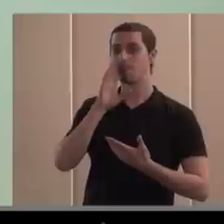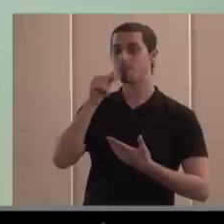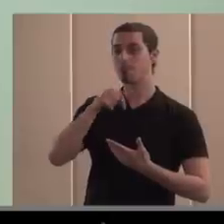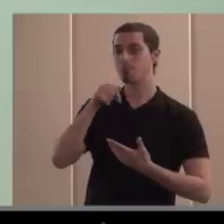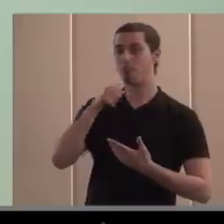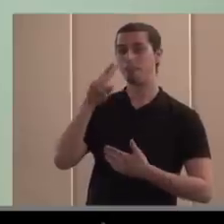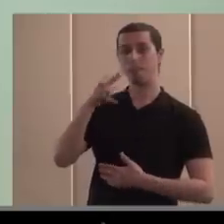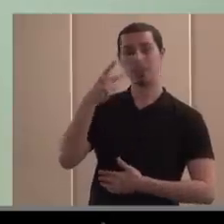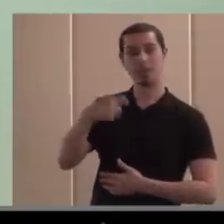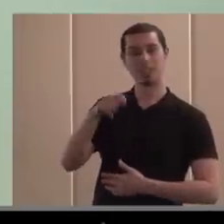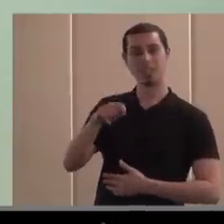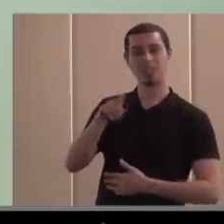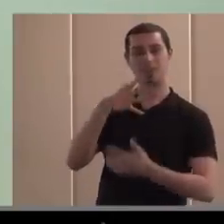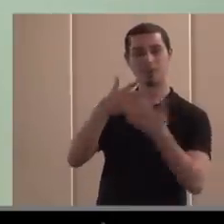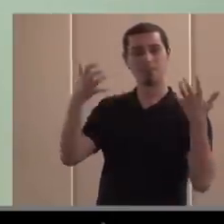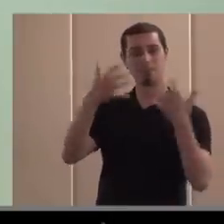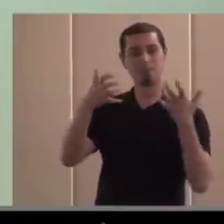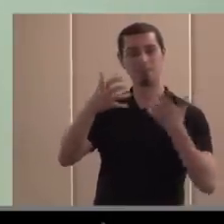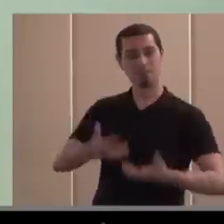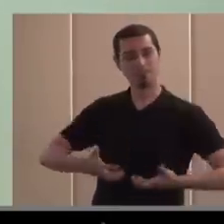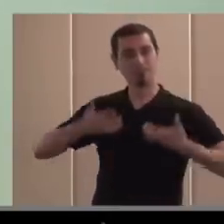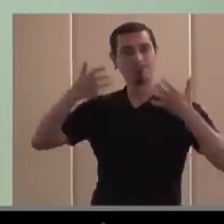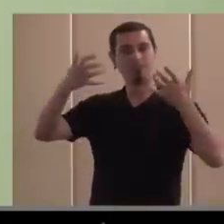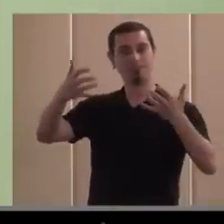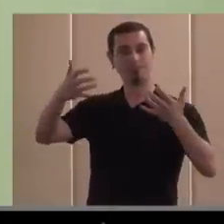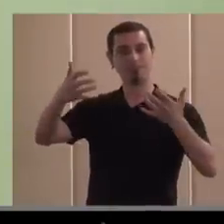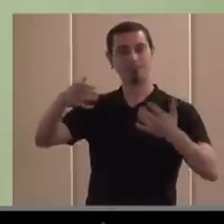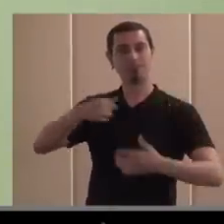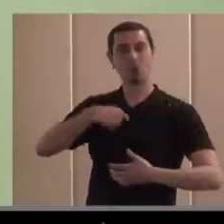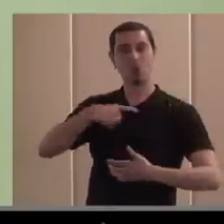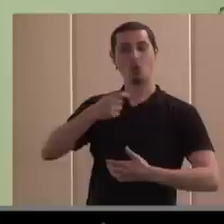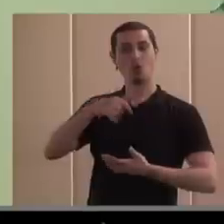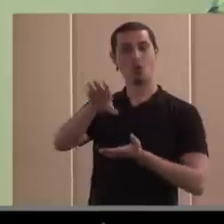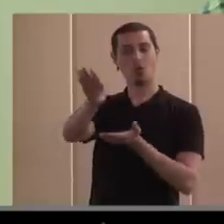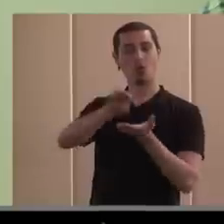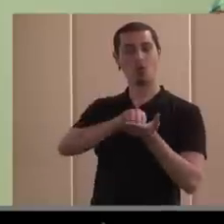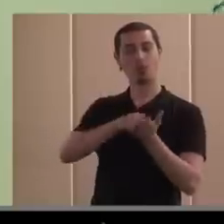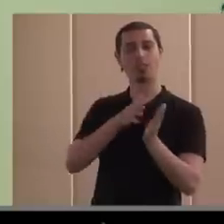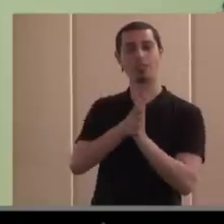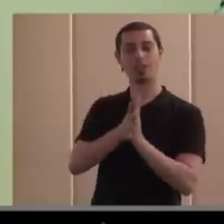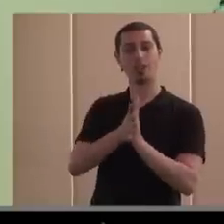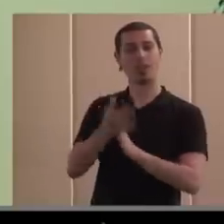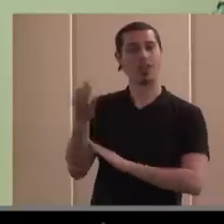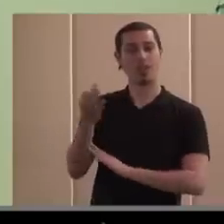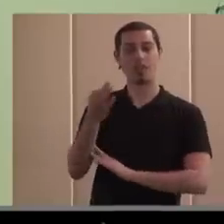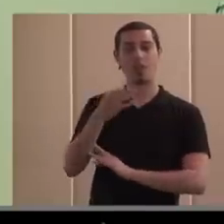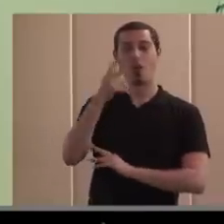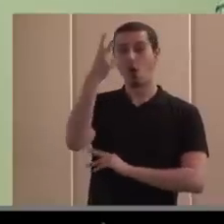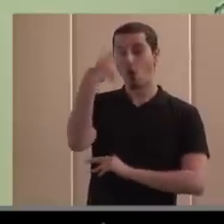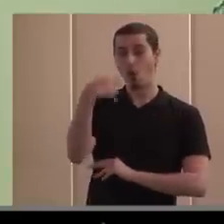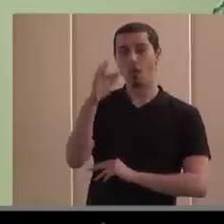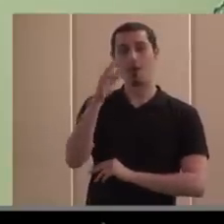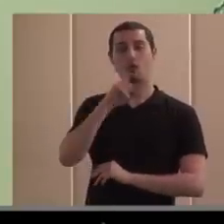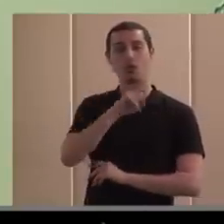vicepresidente tenía preparados, Para trasladaros realmente un poco de lo que se trata es de posicionar a la ONCE y a su